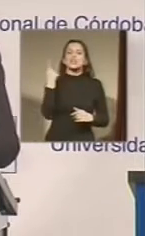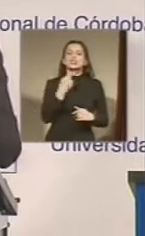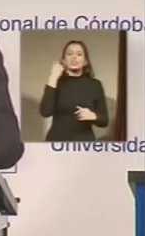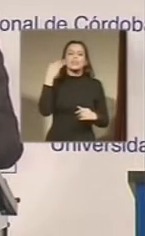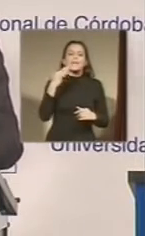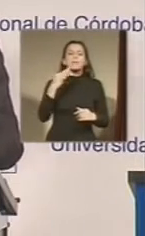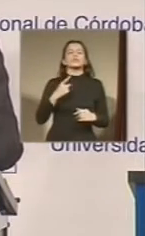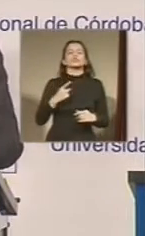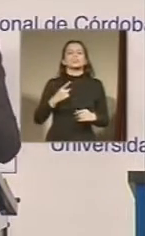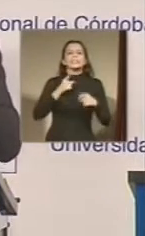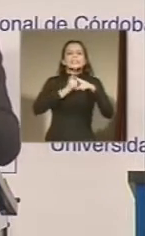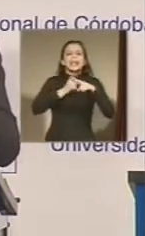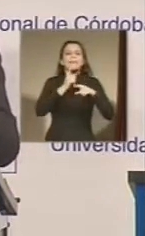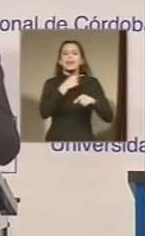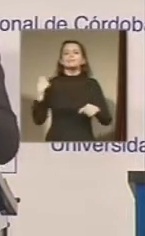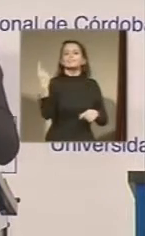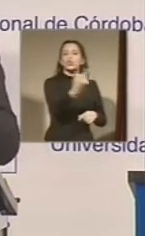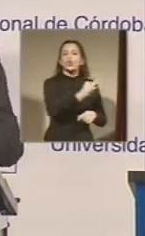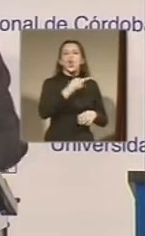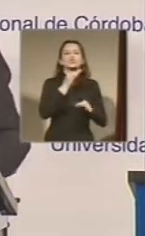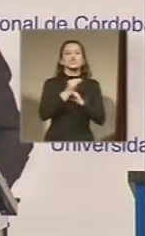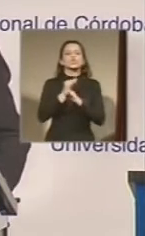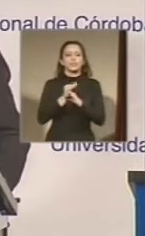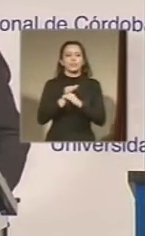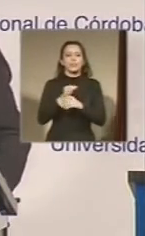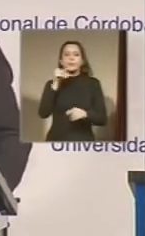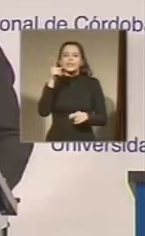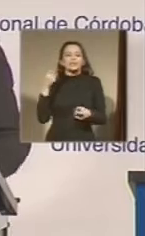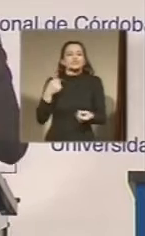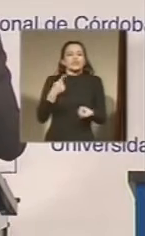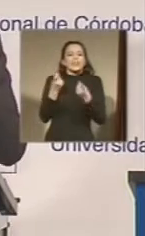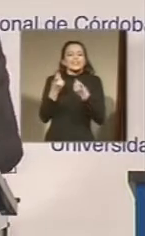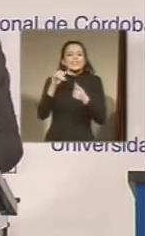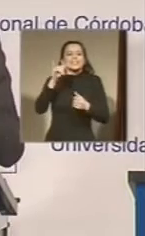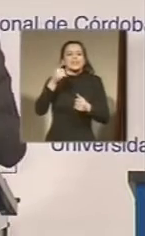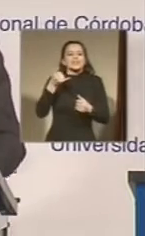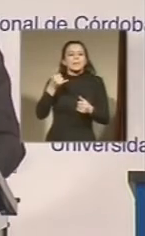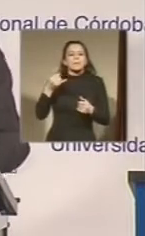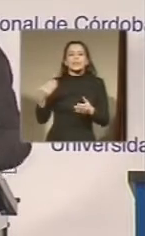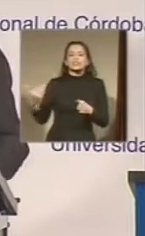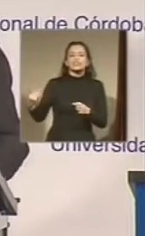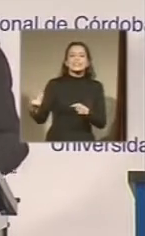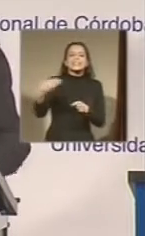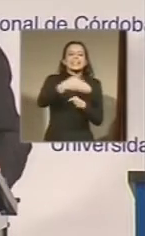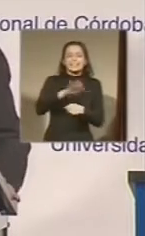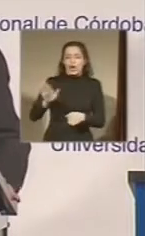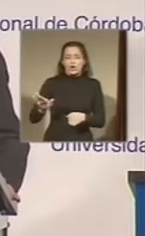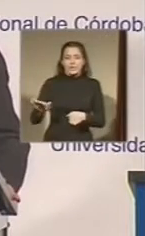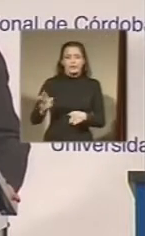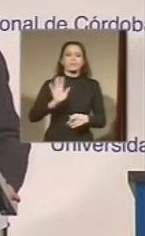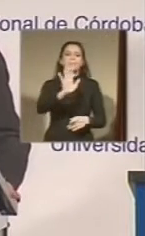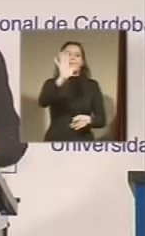que ellos sean la llave que haga ingresar los chicos al futuro. La calidad educativa depende de los